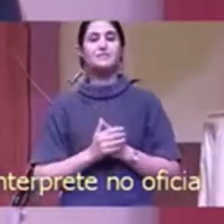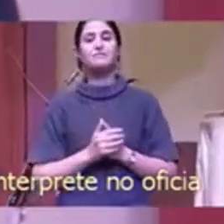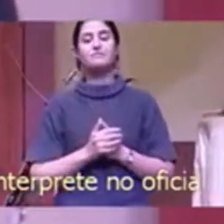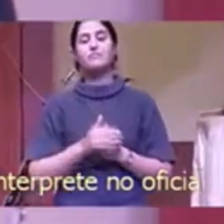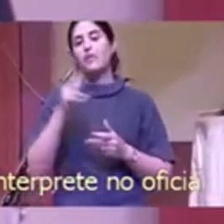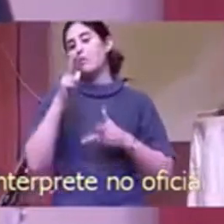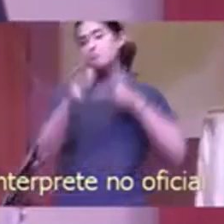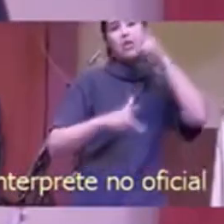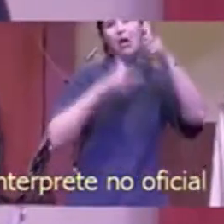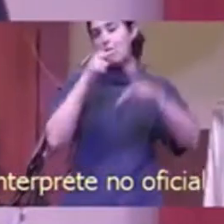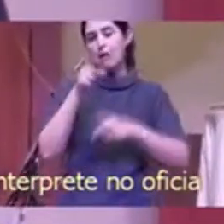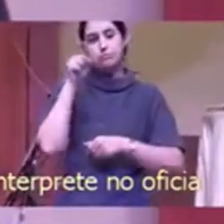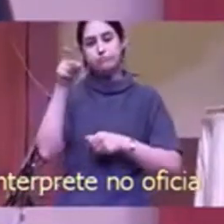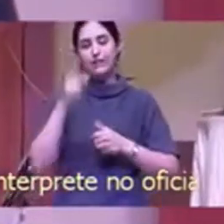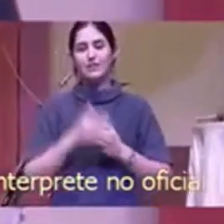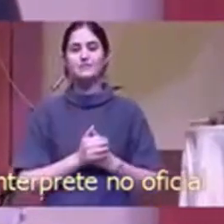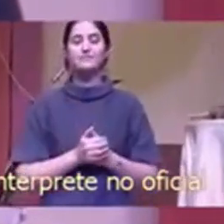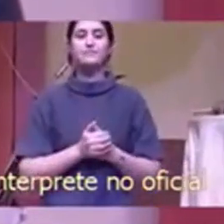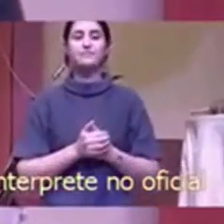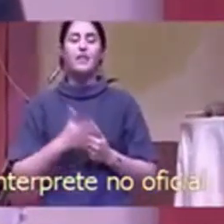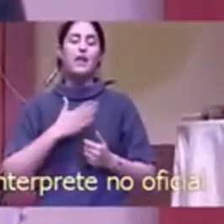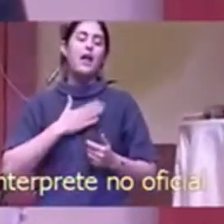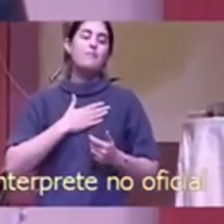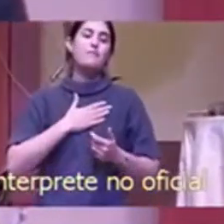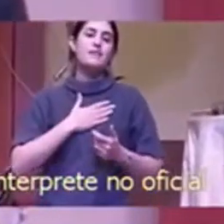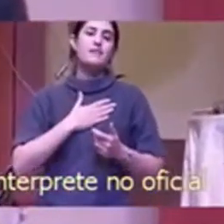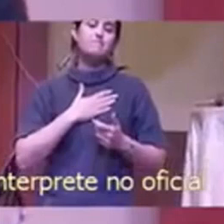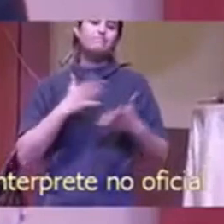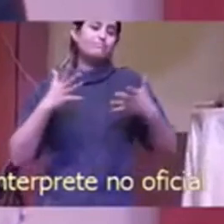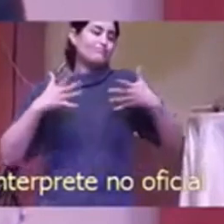De hecho, me humilla estar acá.